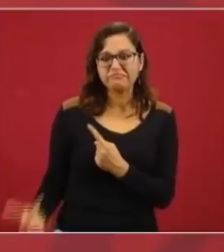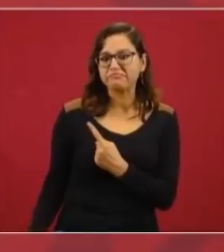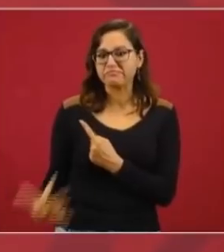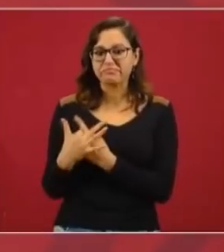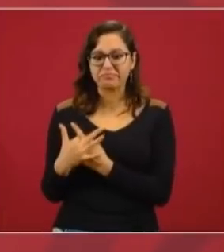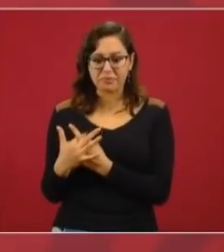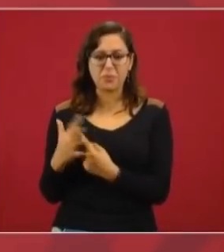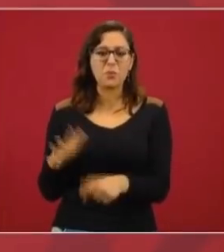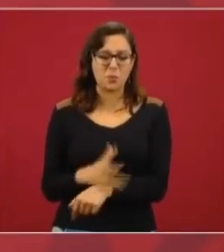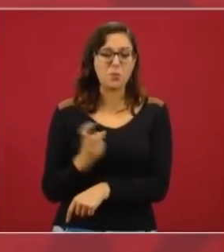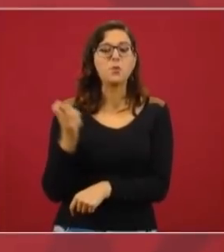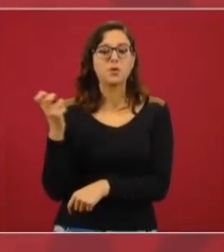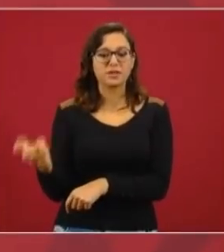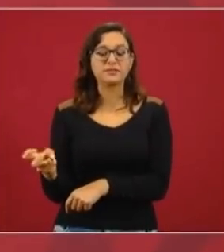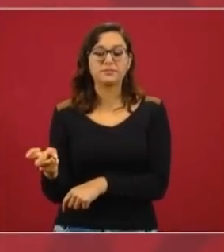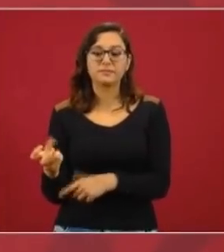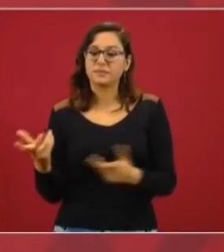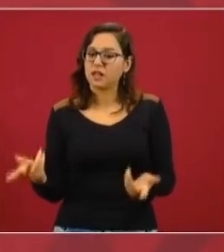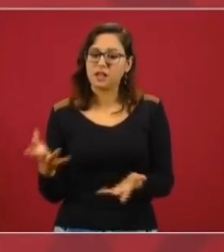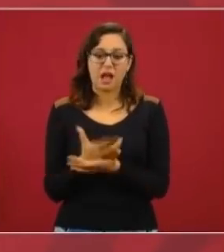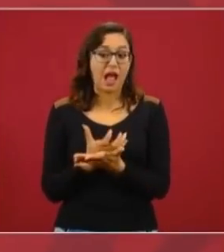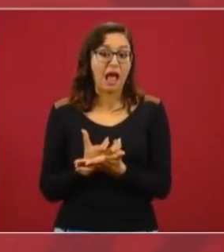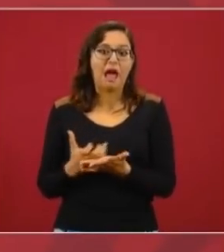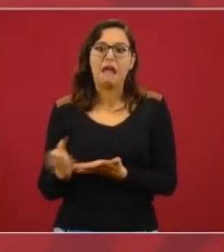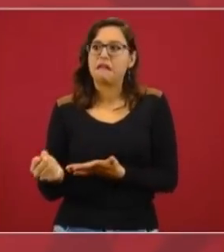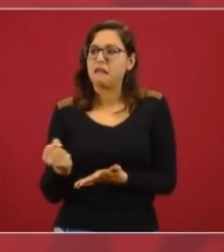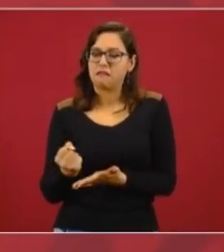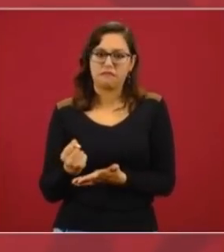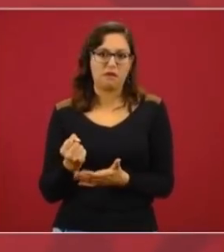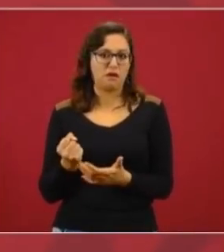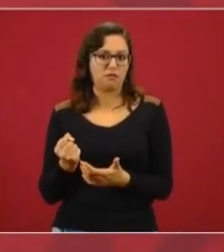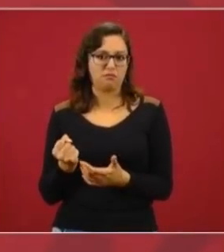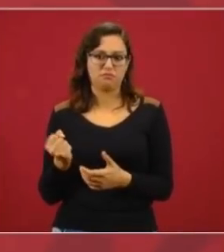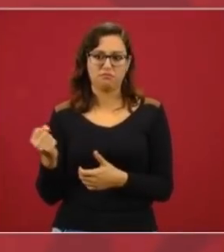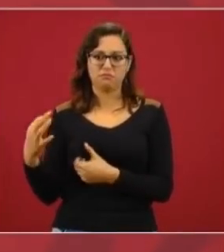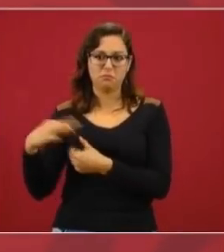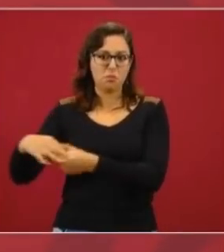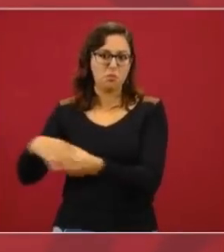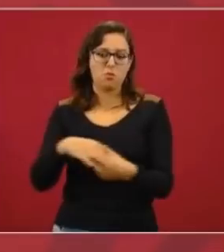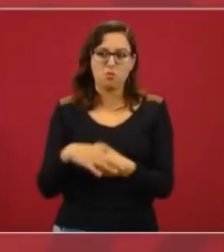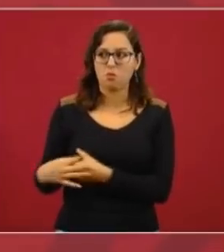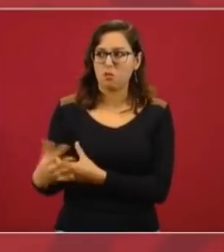quieren ganar así votos.